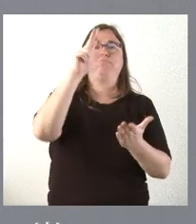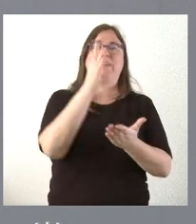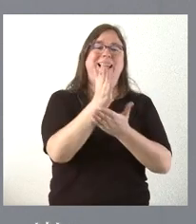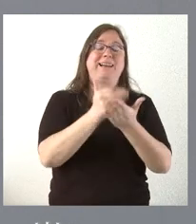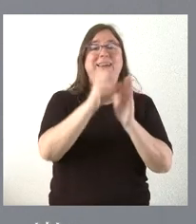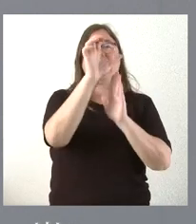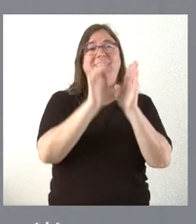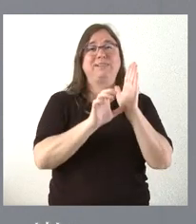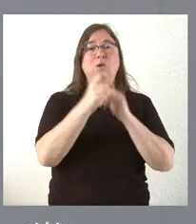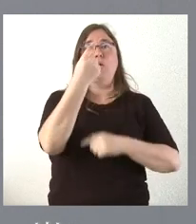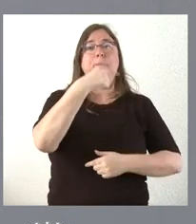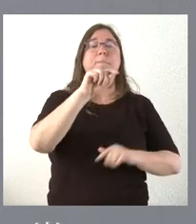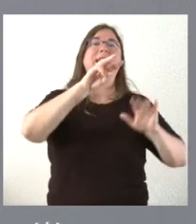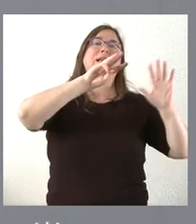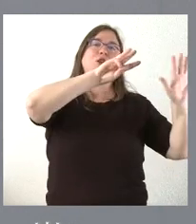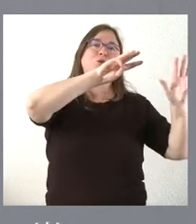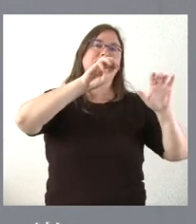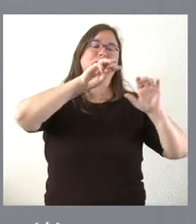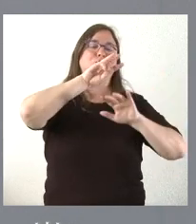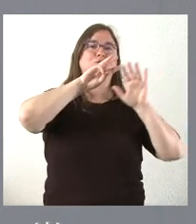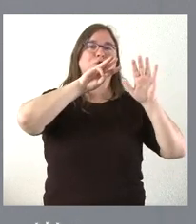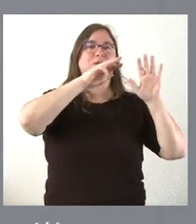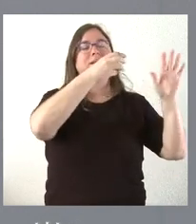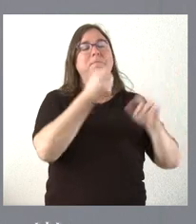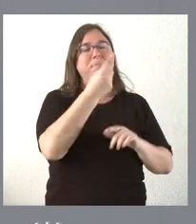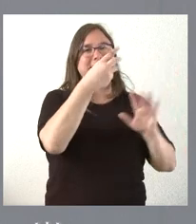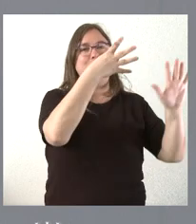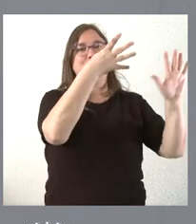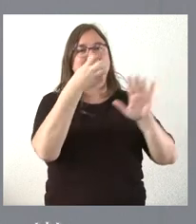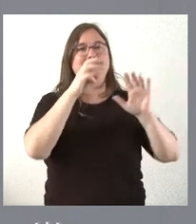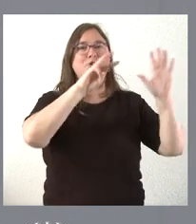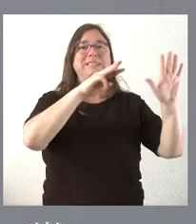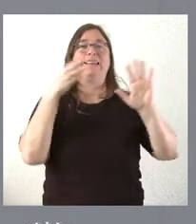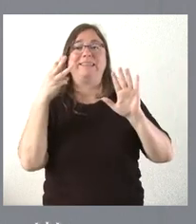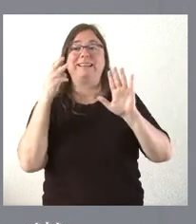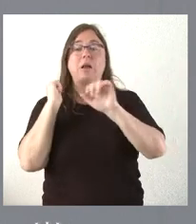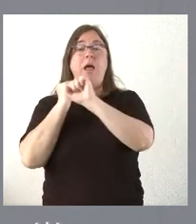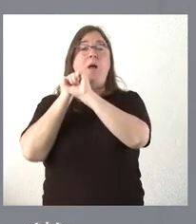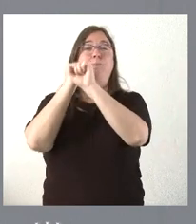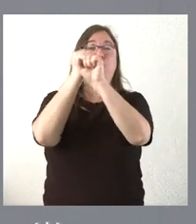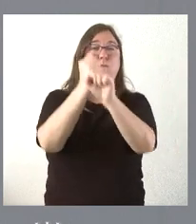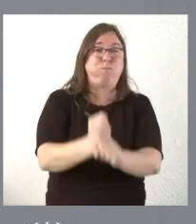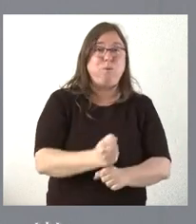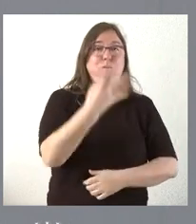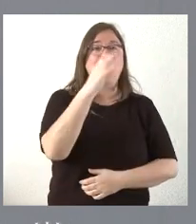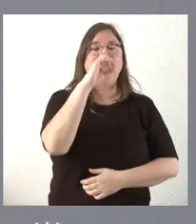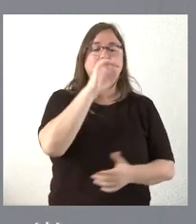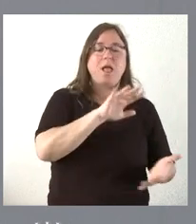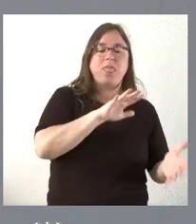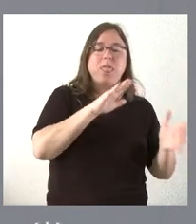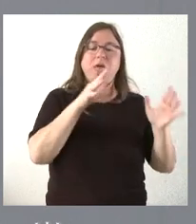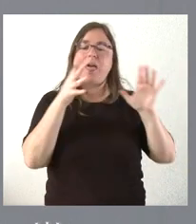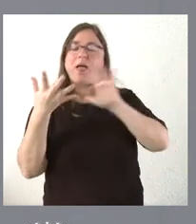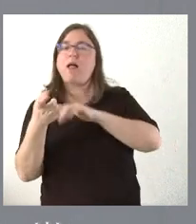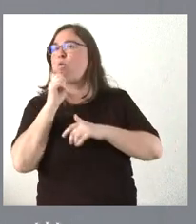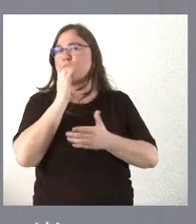Castilla en el año 1963 y cómo hemos cambiado en estos 40 años como comunidad autónoma. una exposición que ha impulsado la Junta de Castilla y